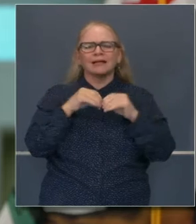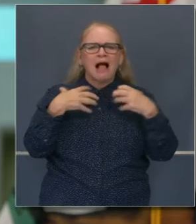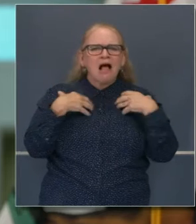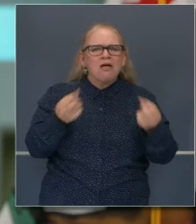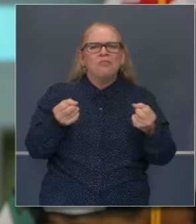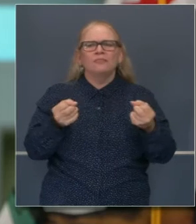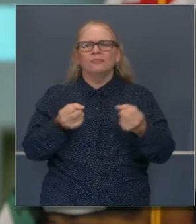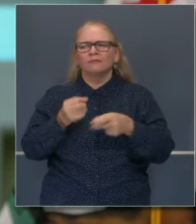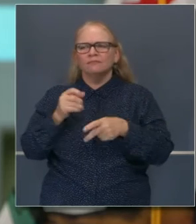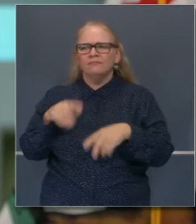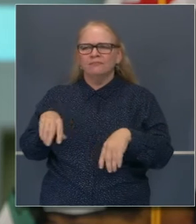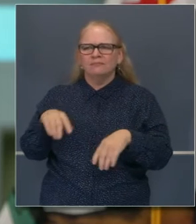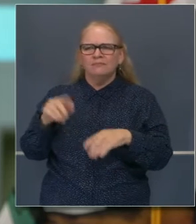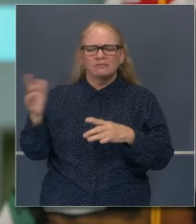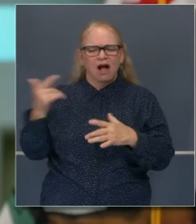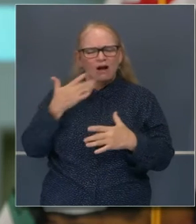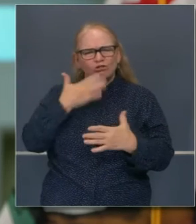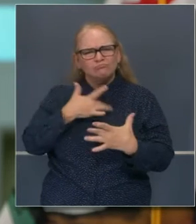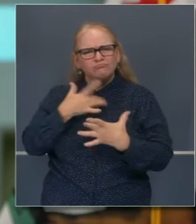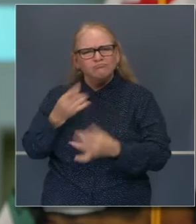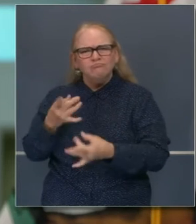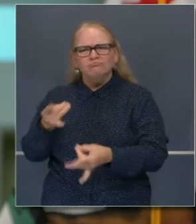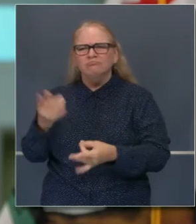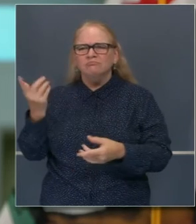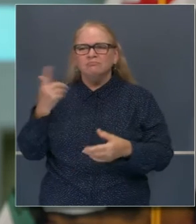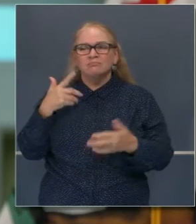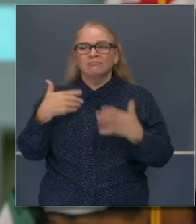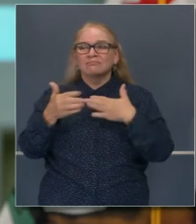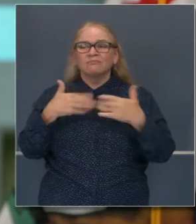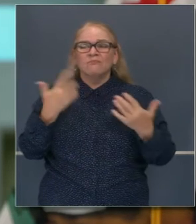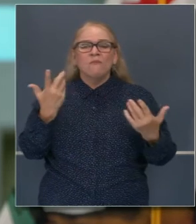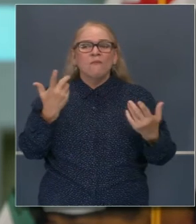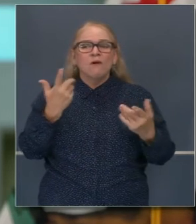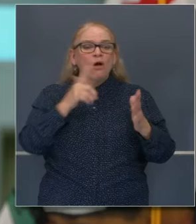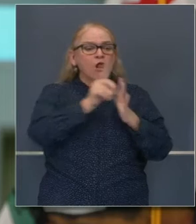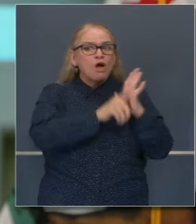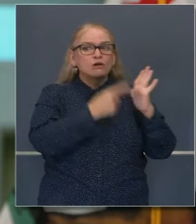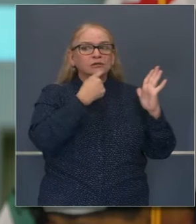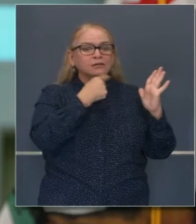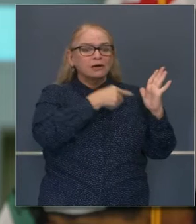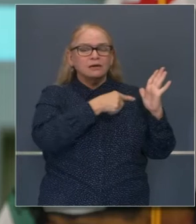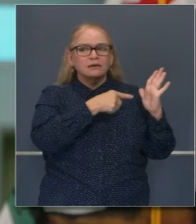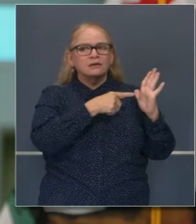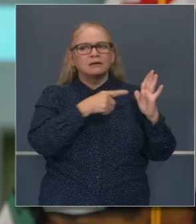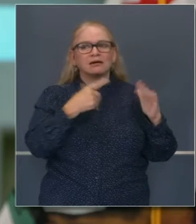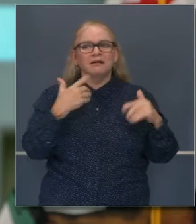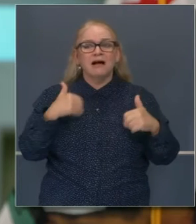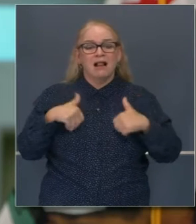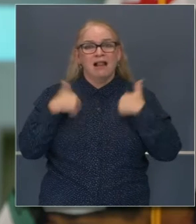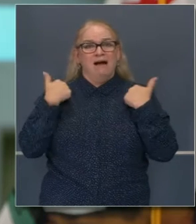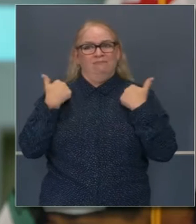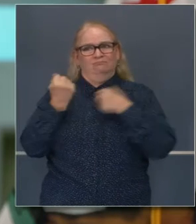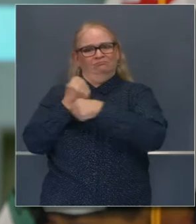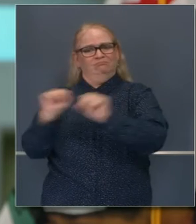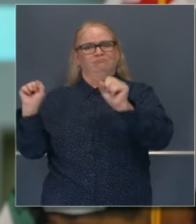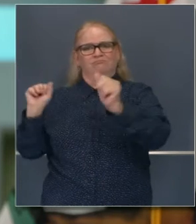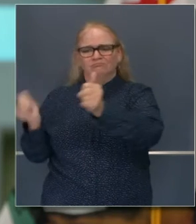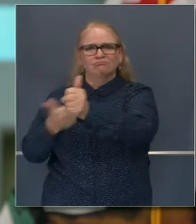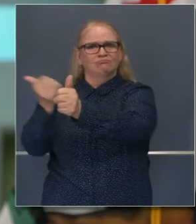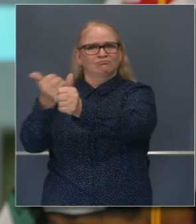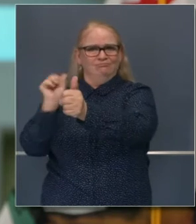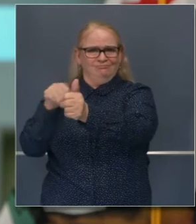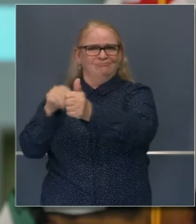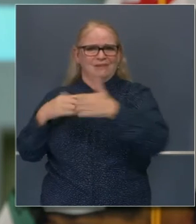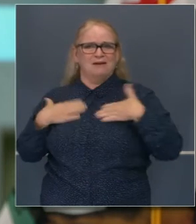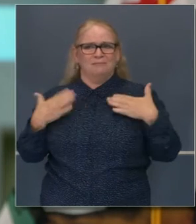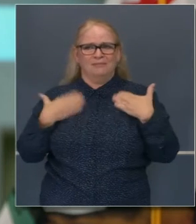gracia, compasión, que sabe que a pesar de lo que diga la declaración, la vida, libertad y la persecución de la felicidad no son